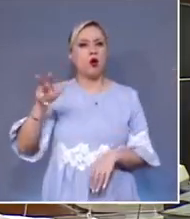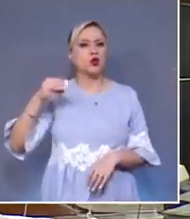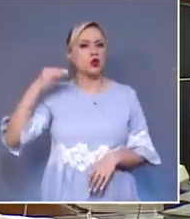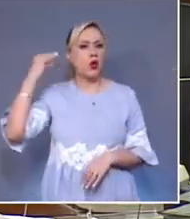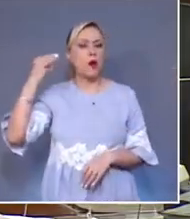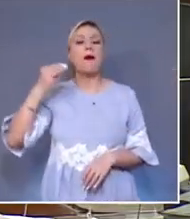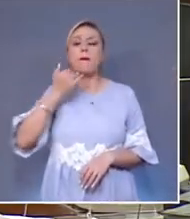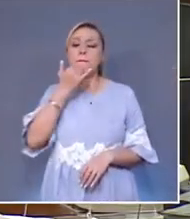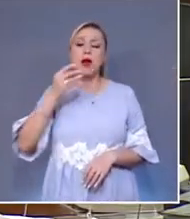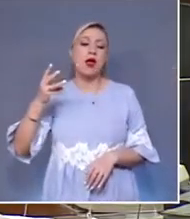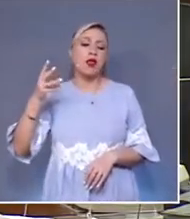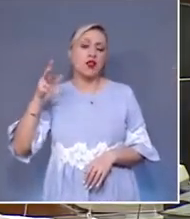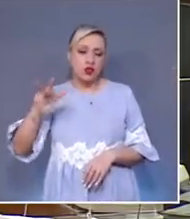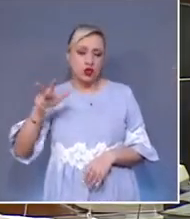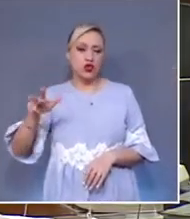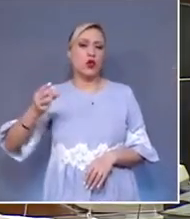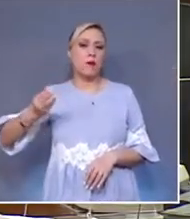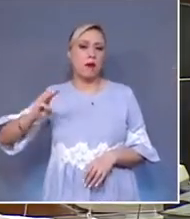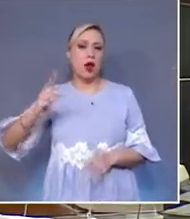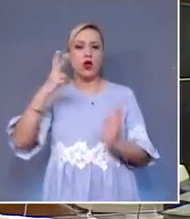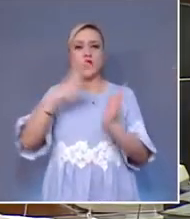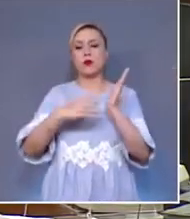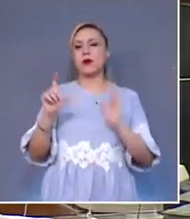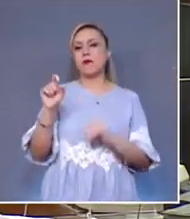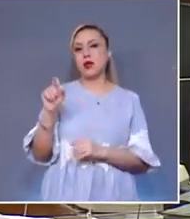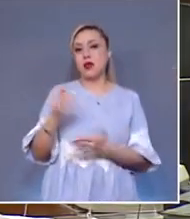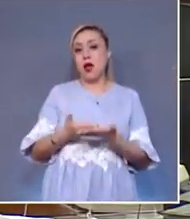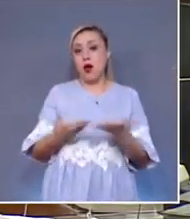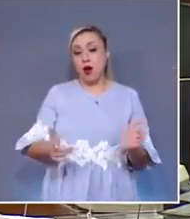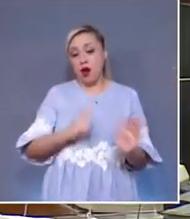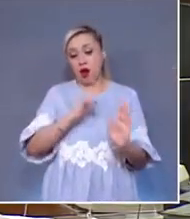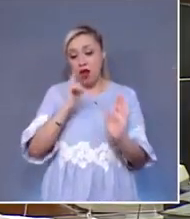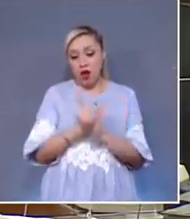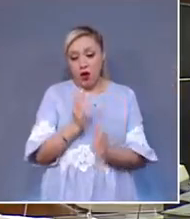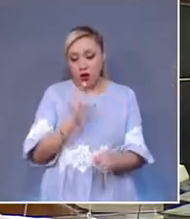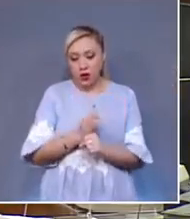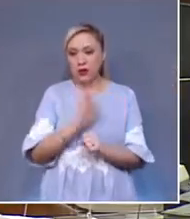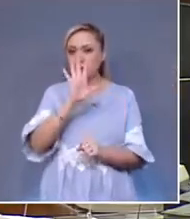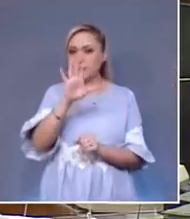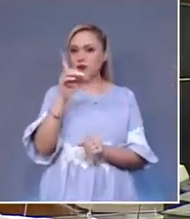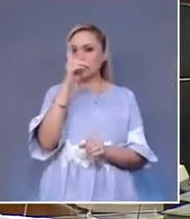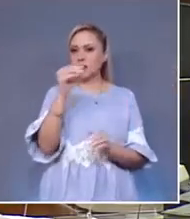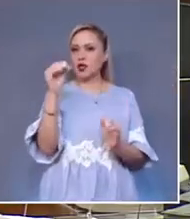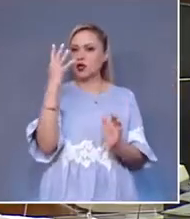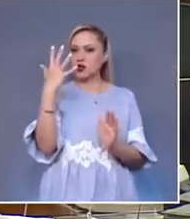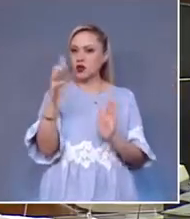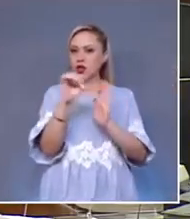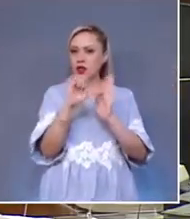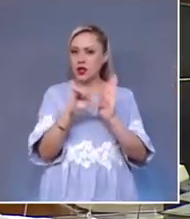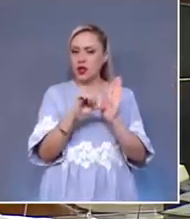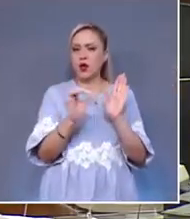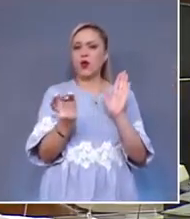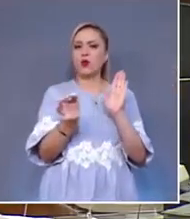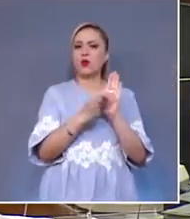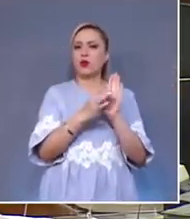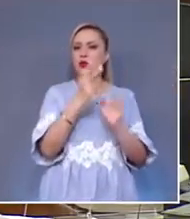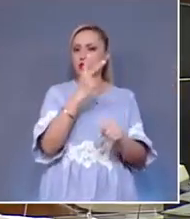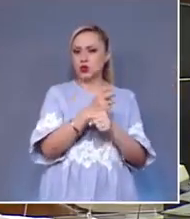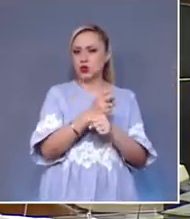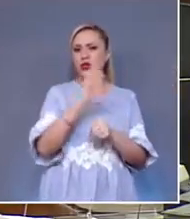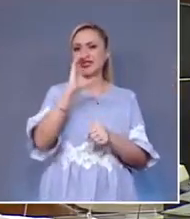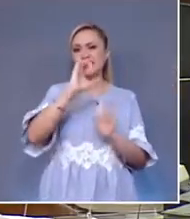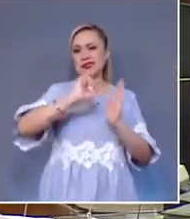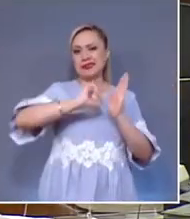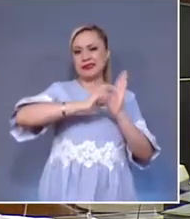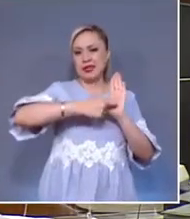la legislación vigente, en términos del 105 fracción segunda, inciso C, y en términos de la ley general de